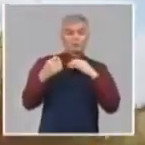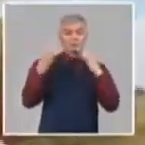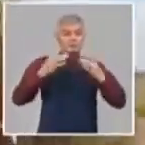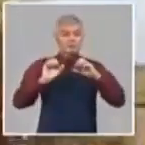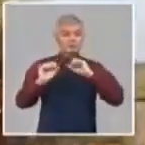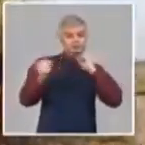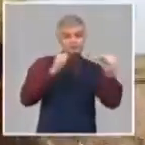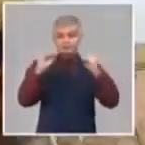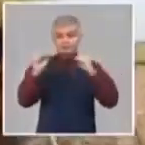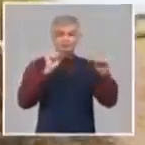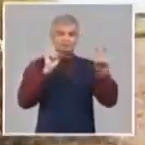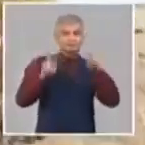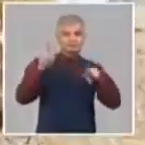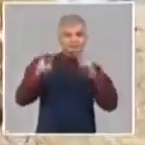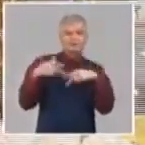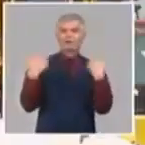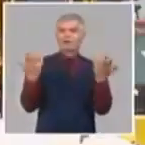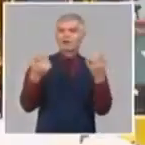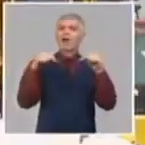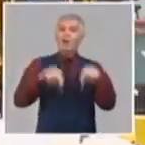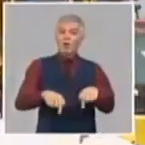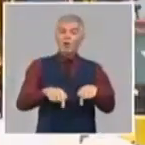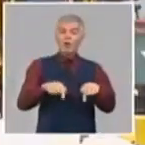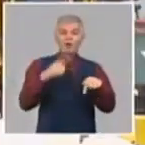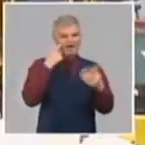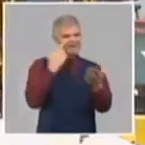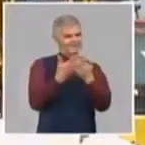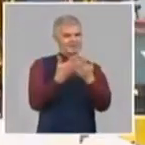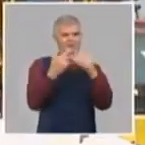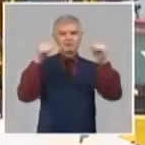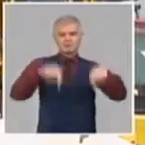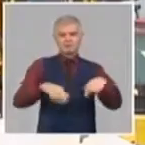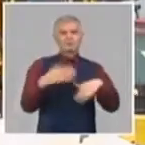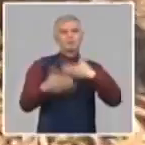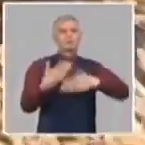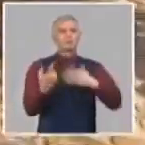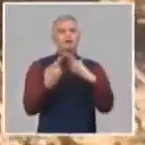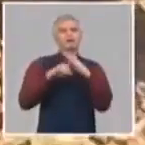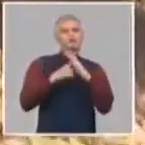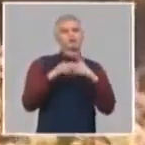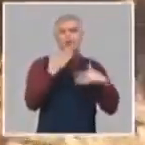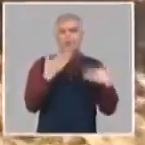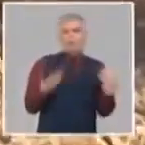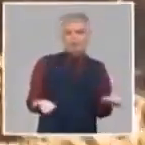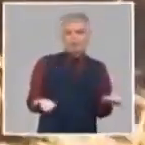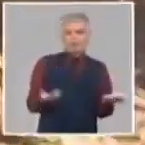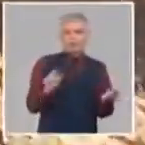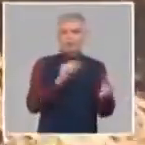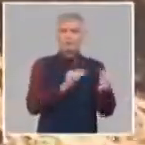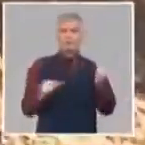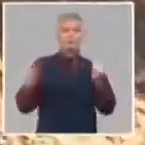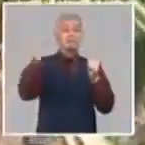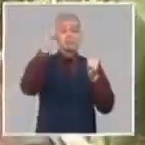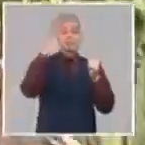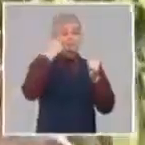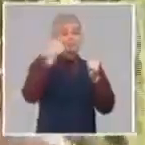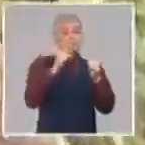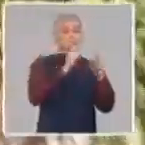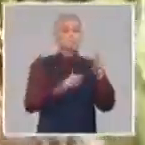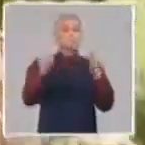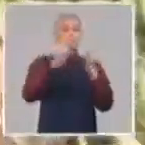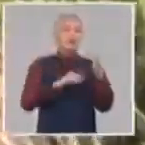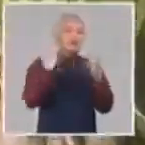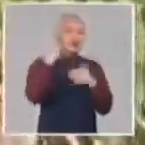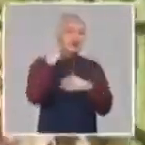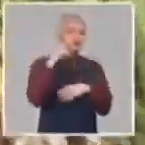situación de frente al problema que tenemos que atender. Un primer momento, nosotros, Plan 2020, con